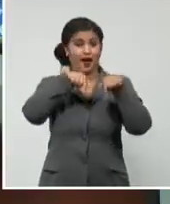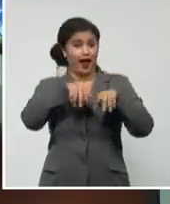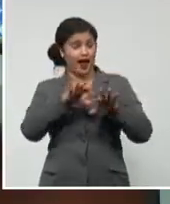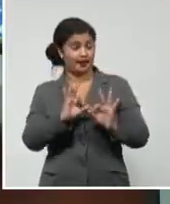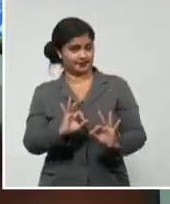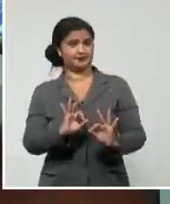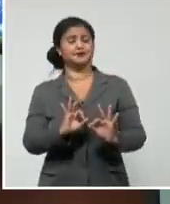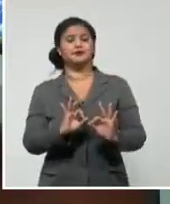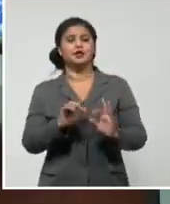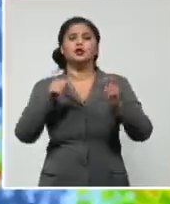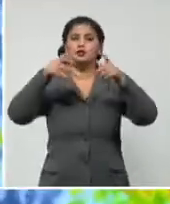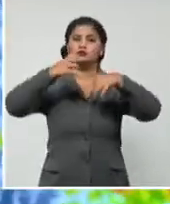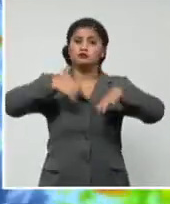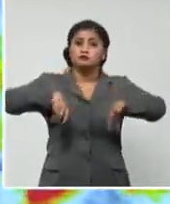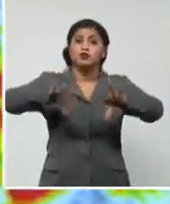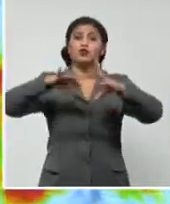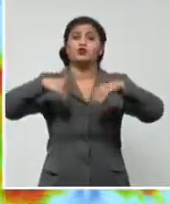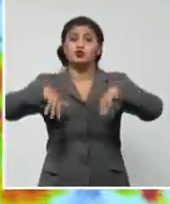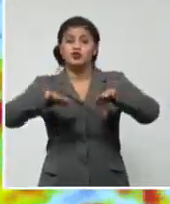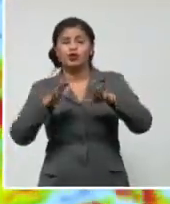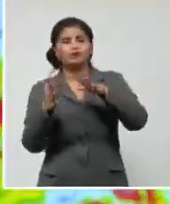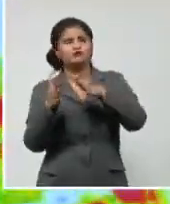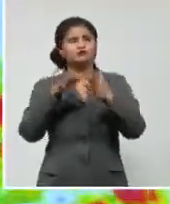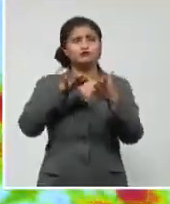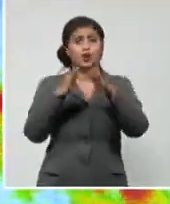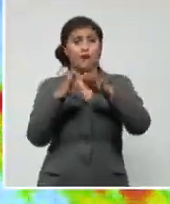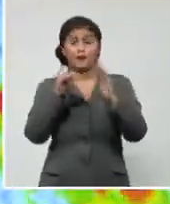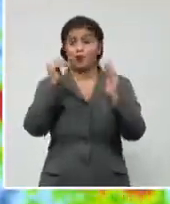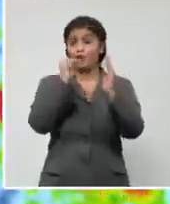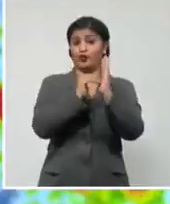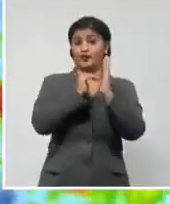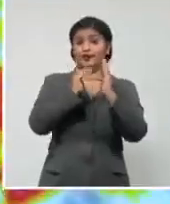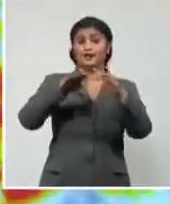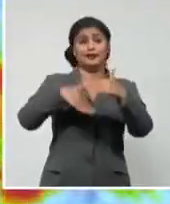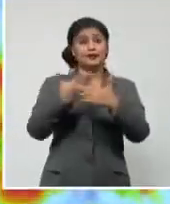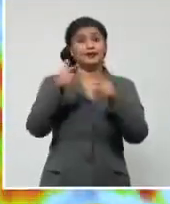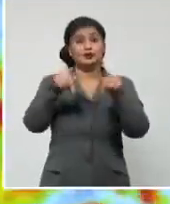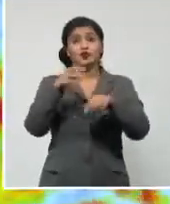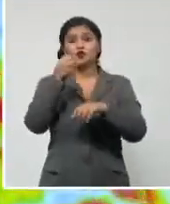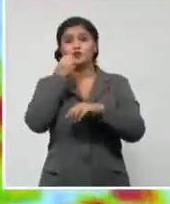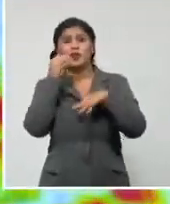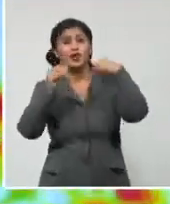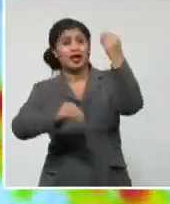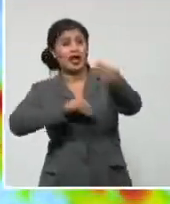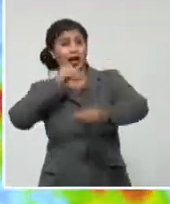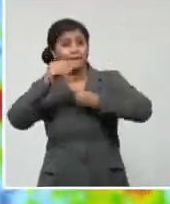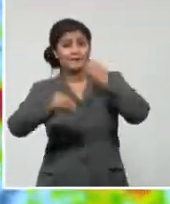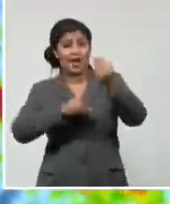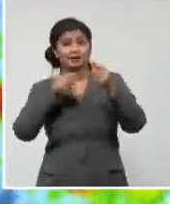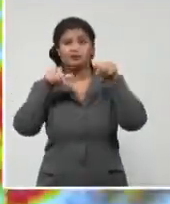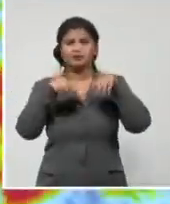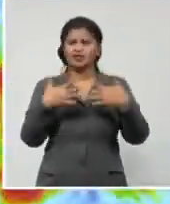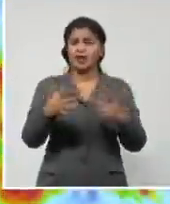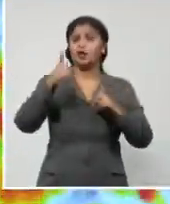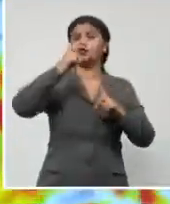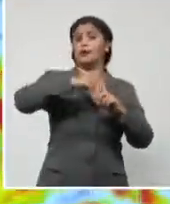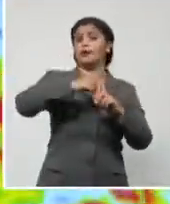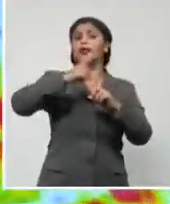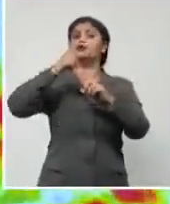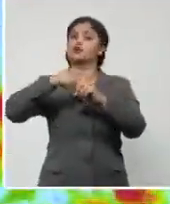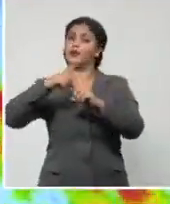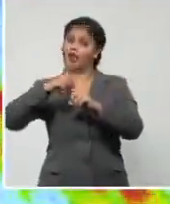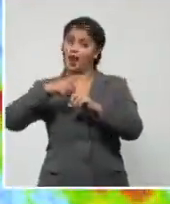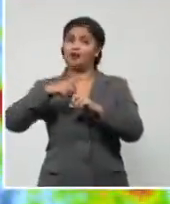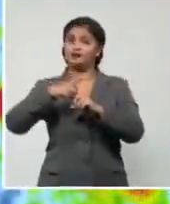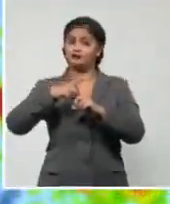oceánicas son favorables para su desarrollo y en horas de la tarde de hoy puede convertirse en una tormenta tropical. Observen en las